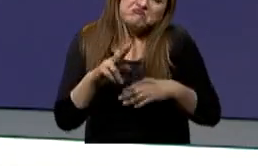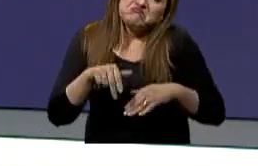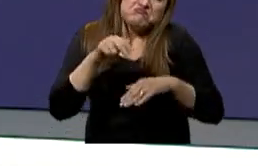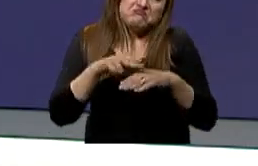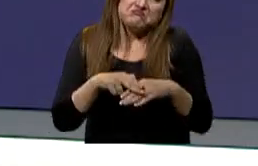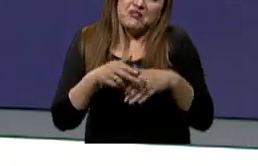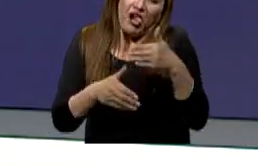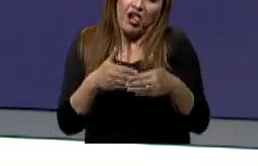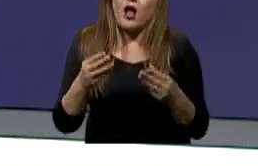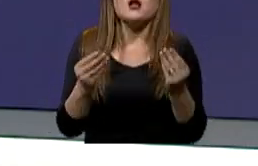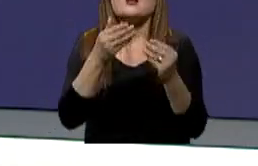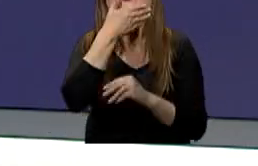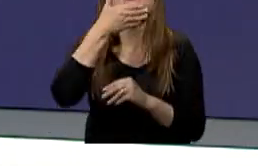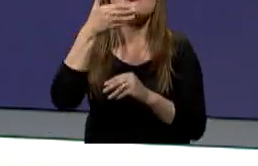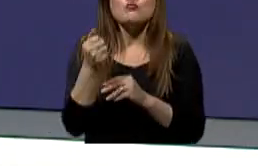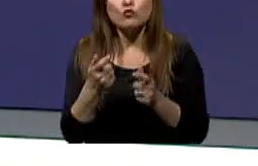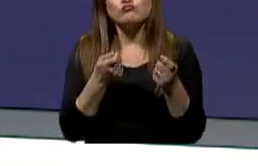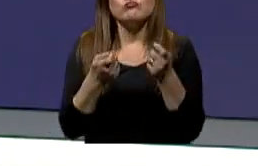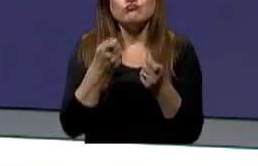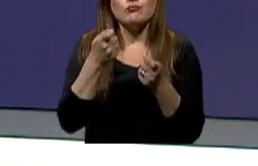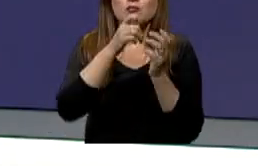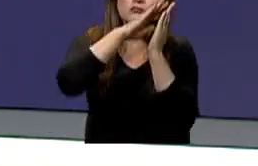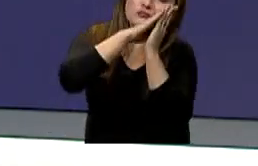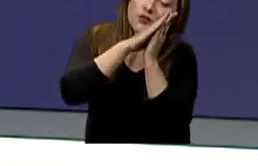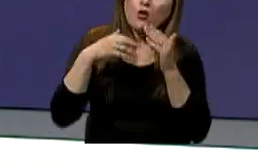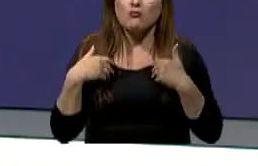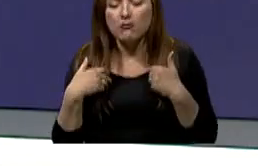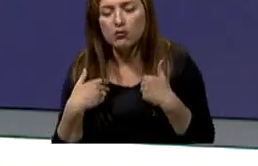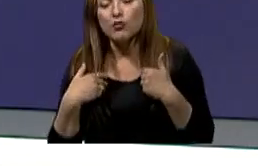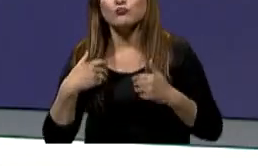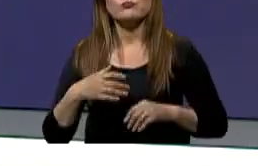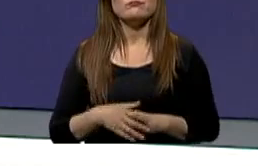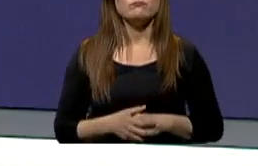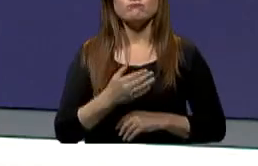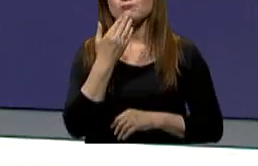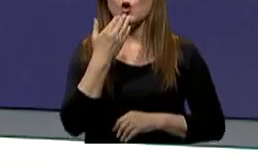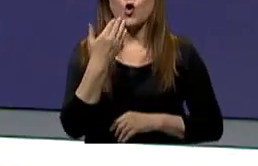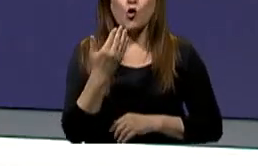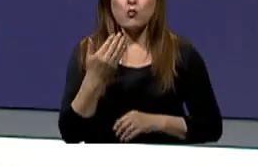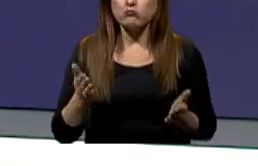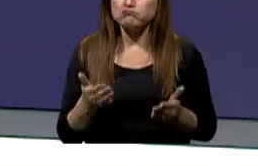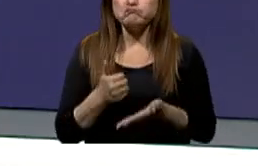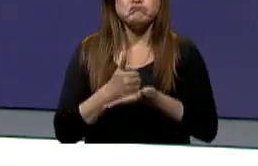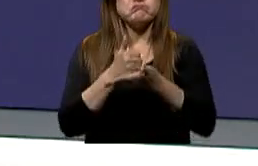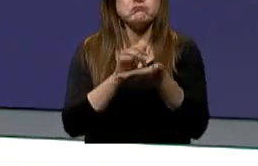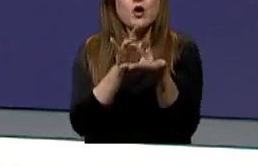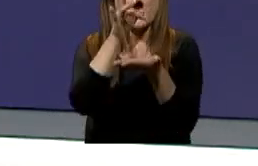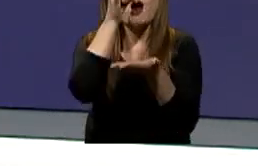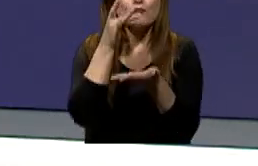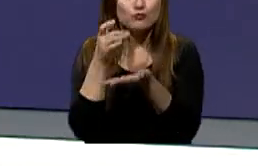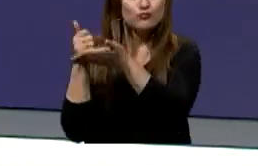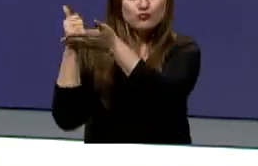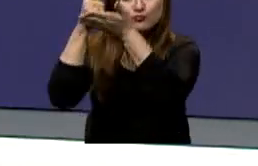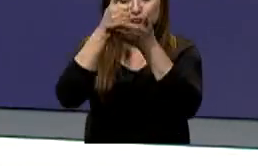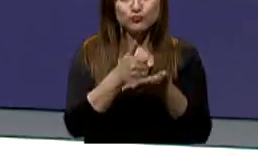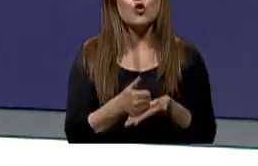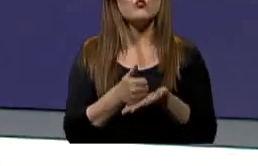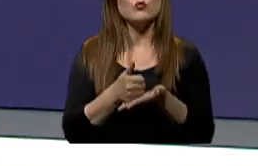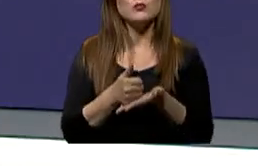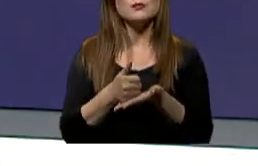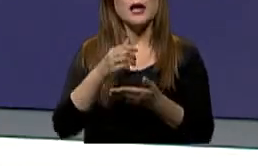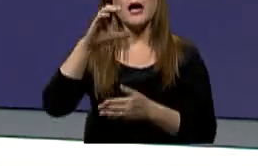es decir, manejar los síntomas como el sueño o el decaimiento. Y estos usualmente son estimulantes, son medicamentos que ayudan a que esta